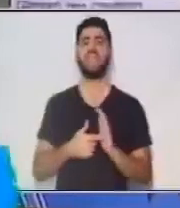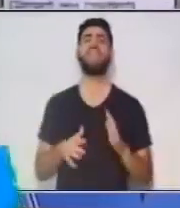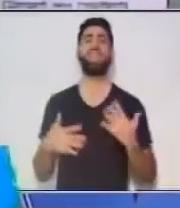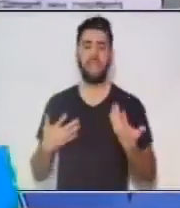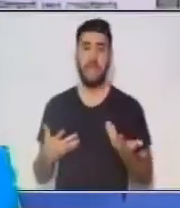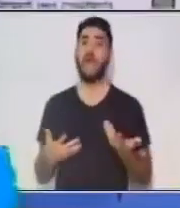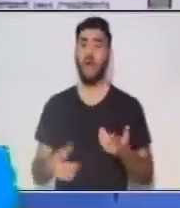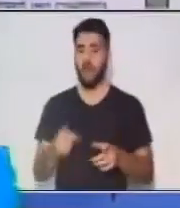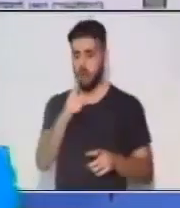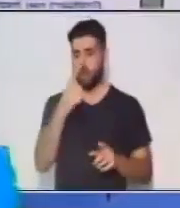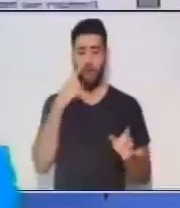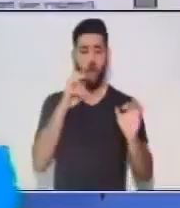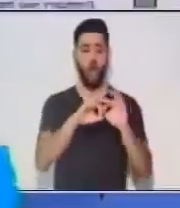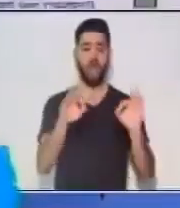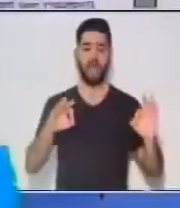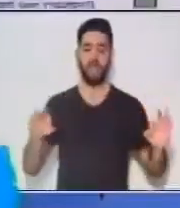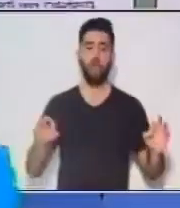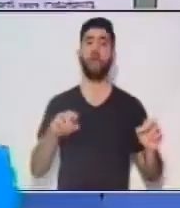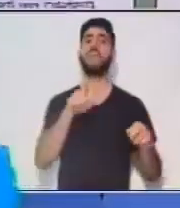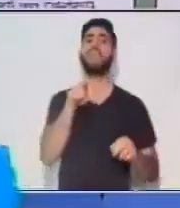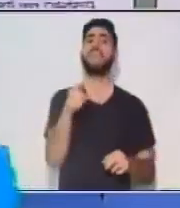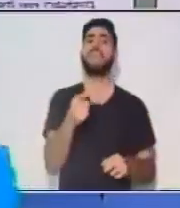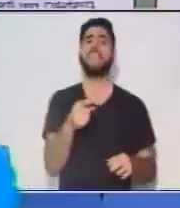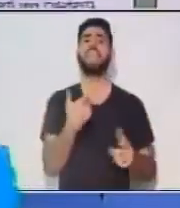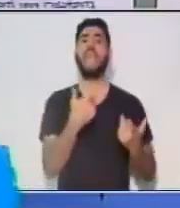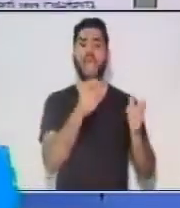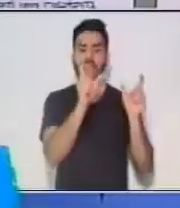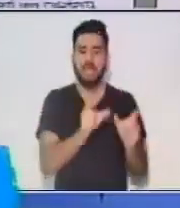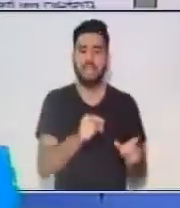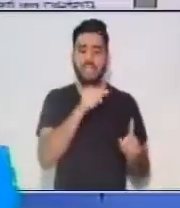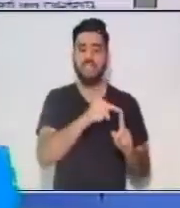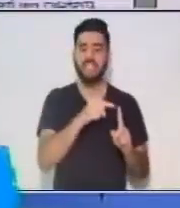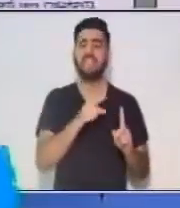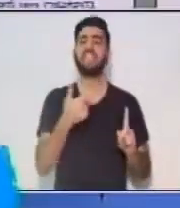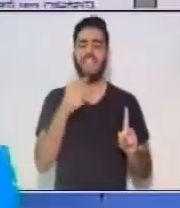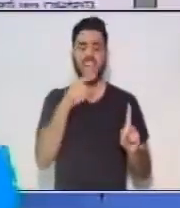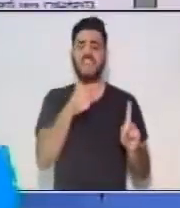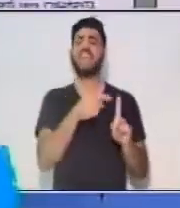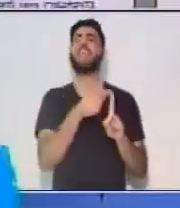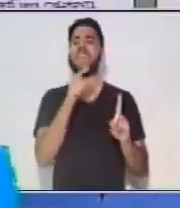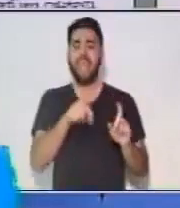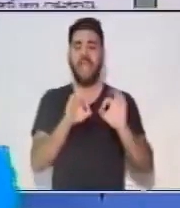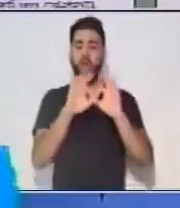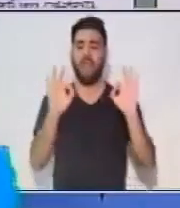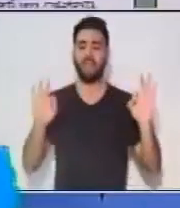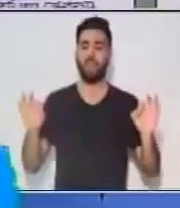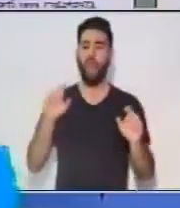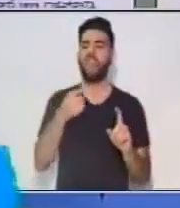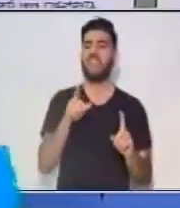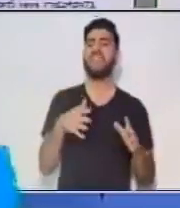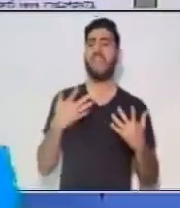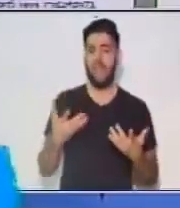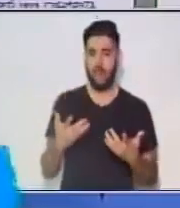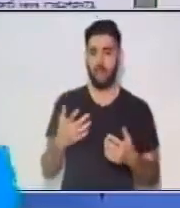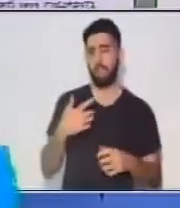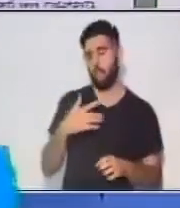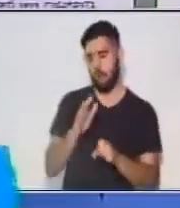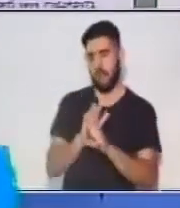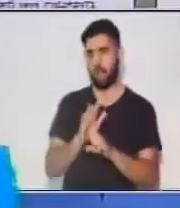quien se habla en una oración. Para poder identificar de quién se está hablando, tenemos que hacernos la pregunta.